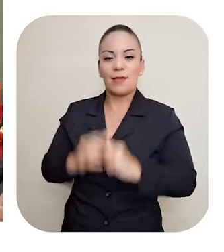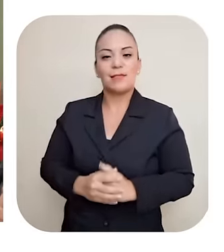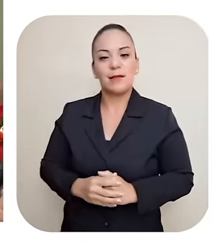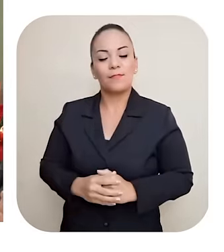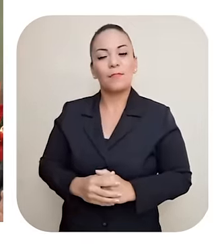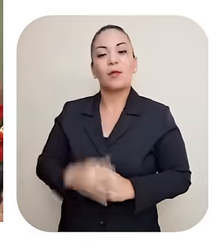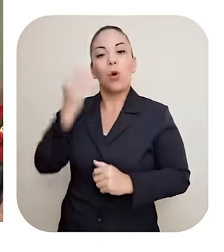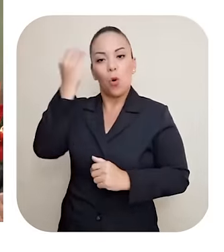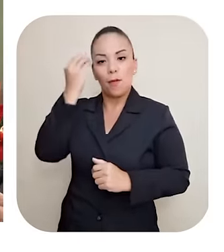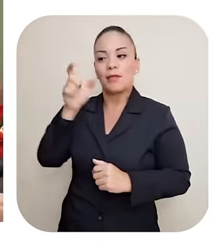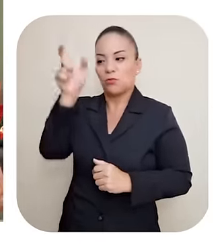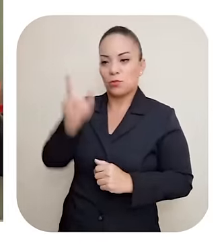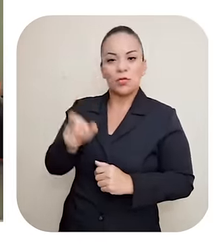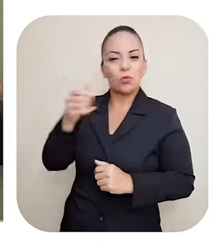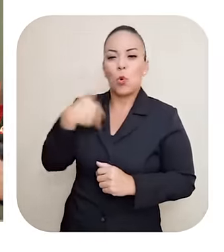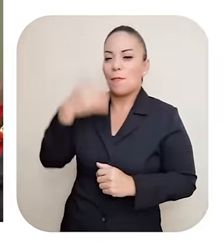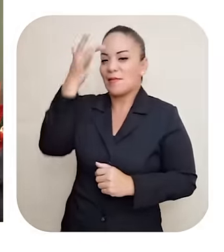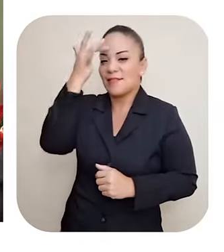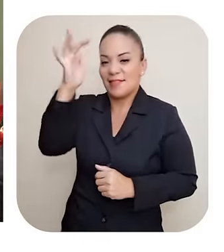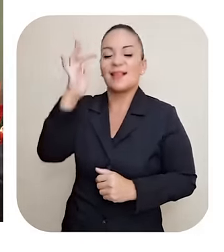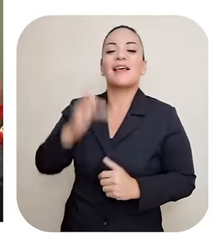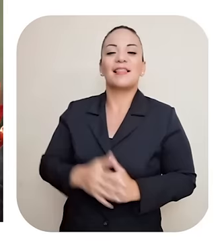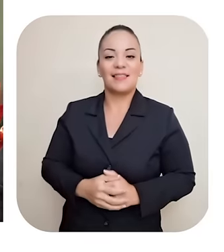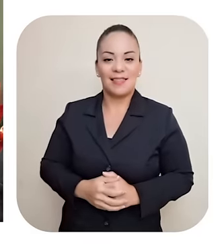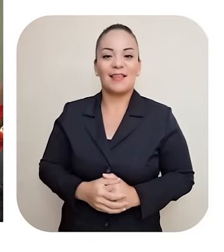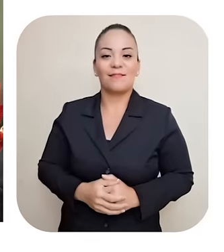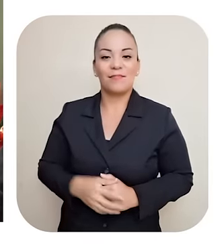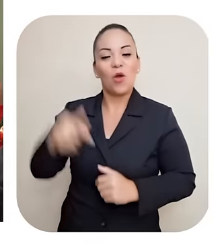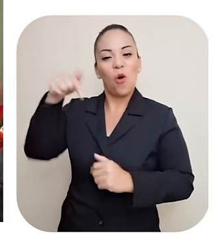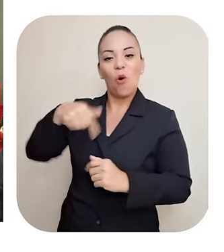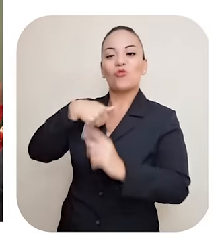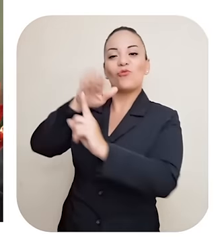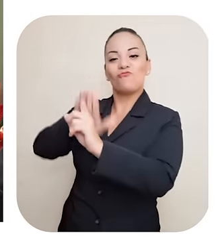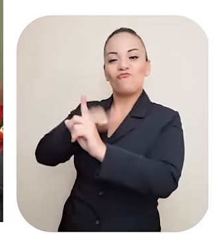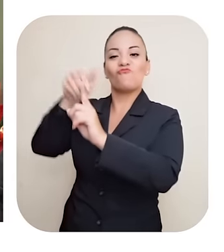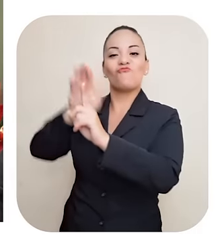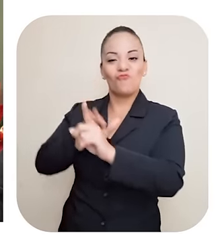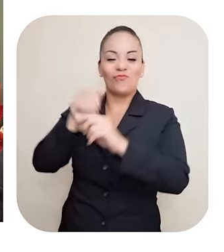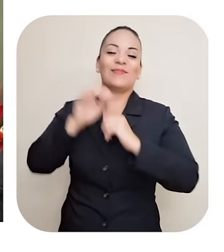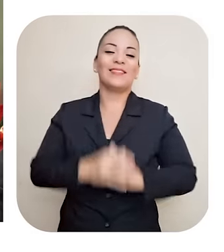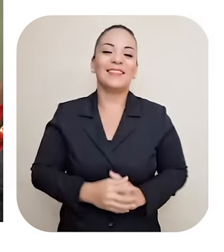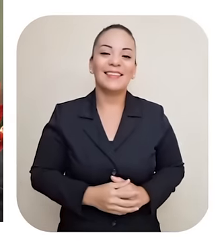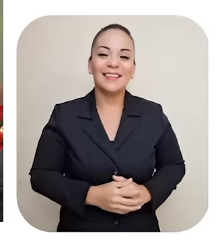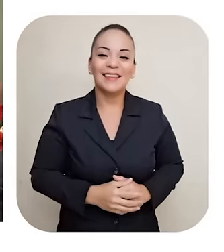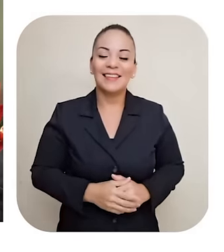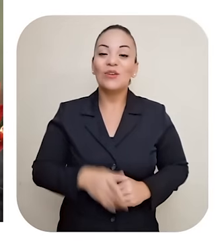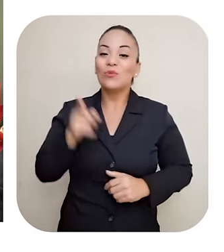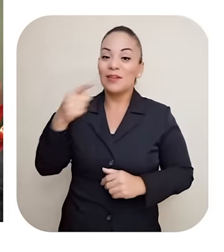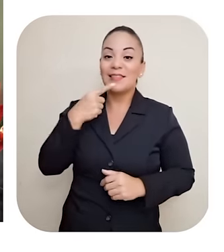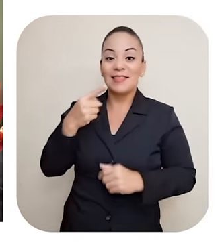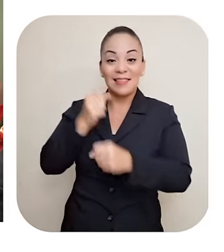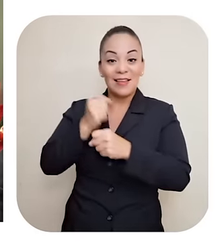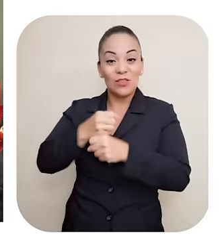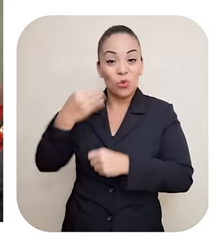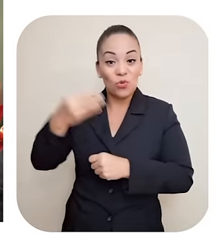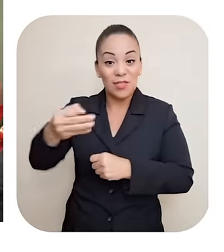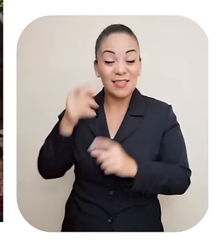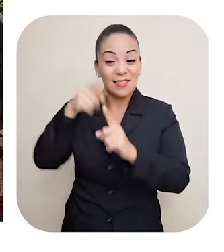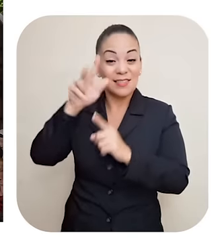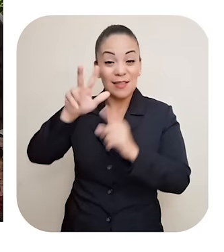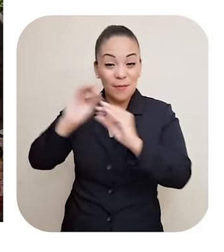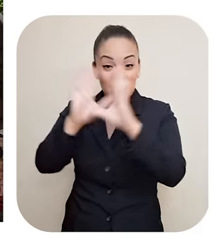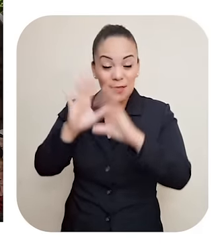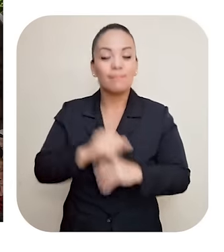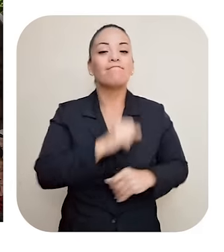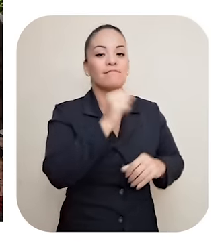brillante Perdón No le estoy pasando la brocha Trabajadorcito Bueno Me dicen que trabaja todos los días Hasta las 3 de la mañana Sí Hace muchos